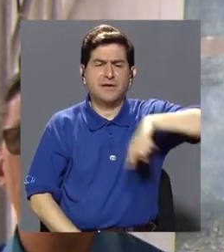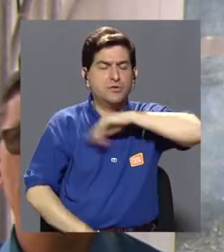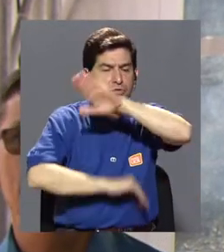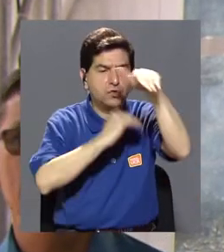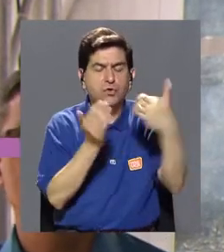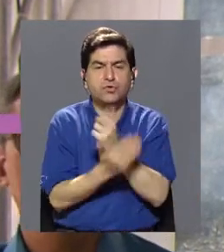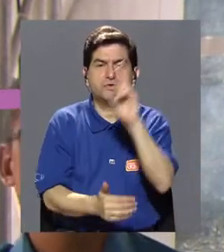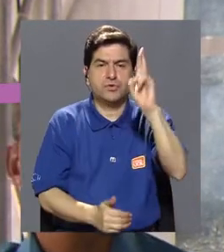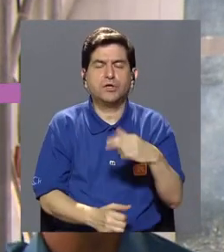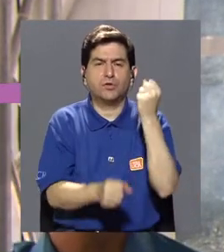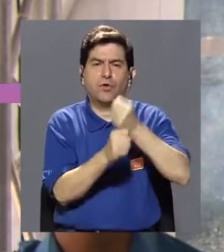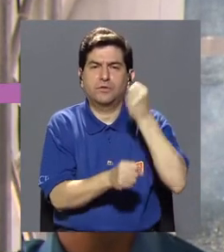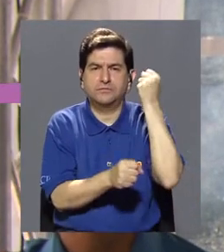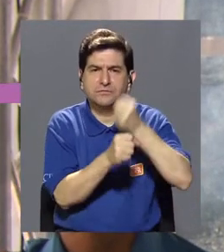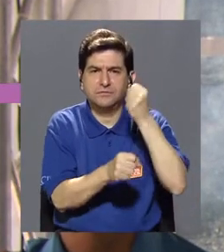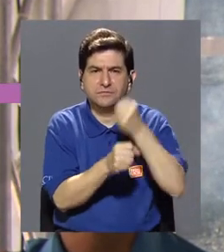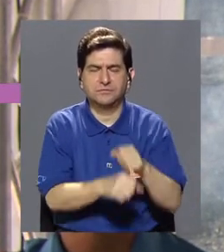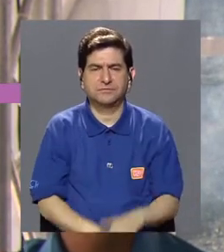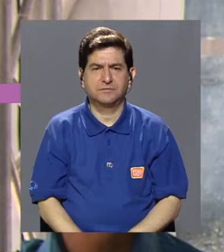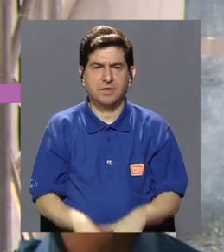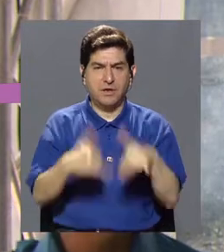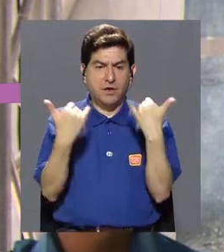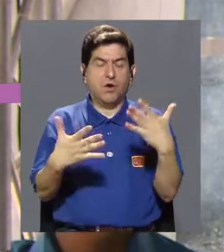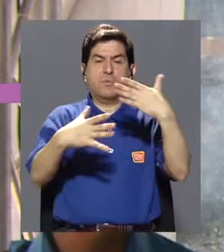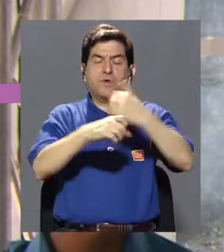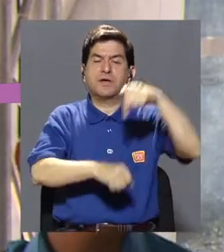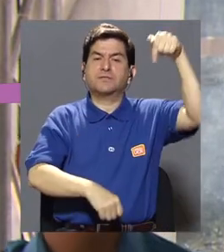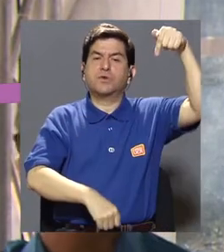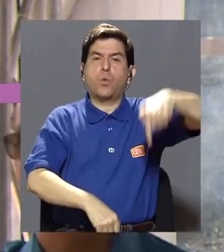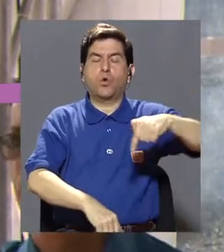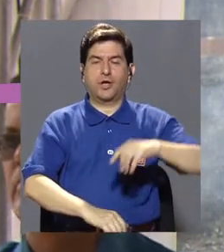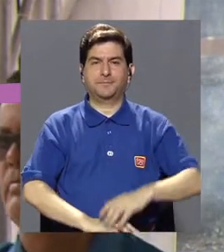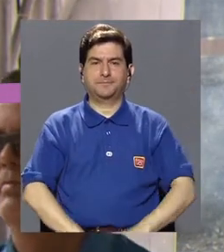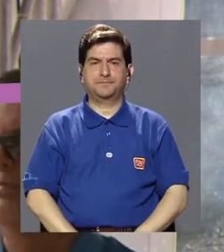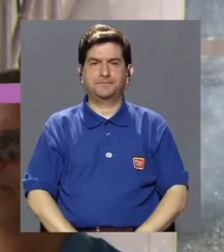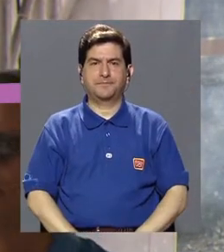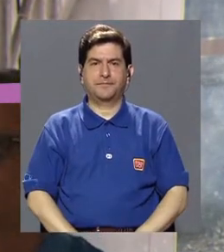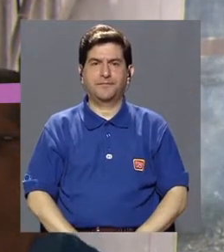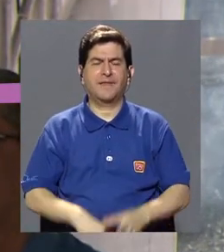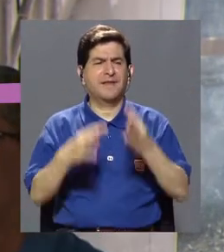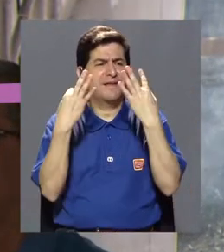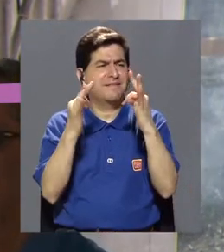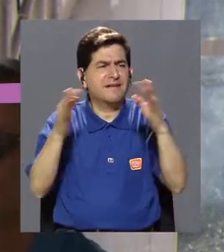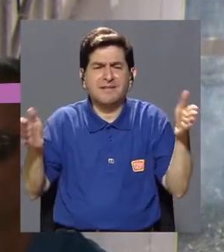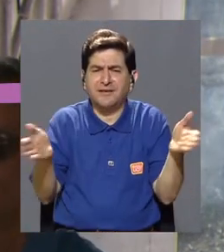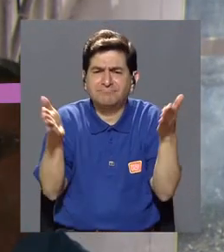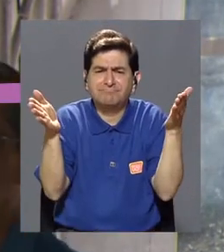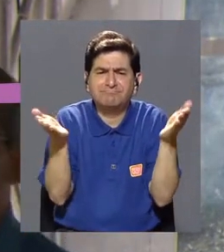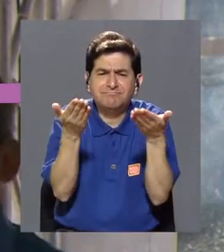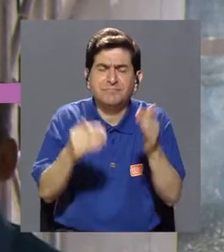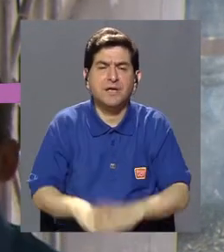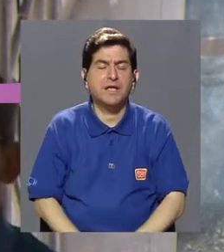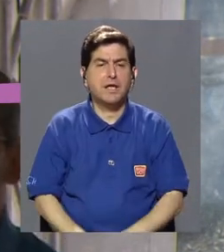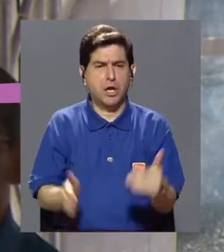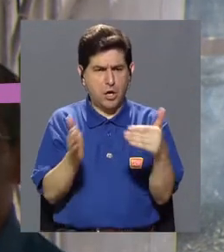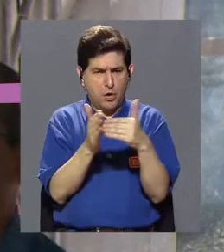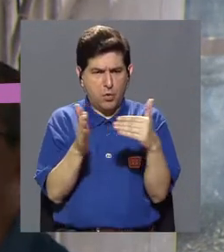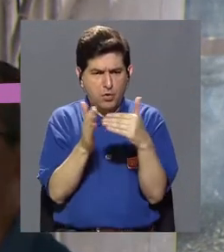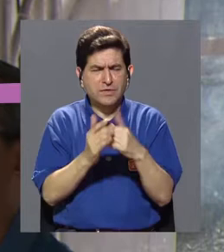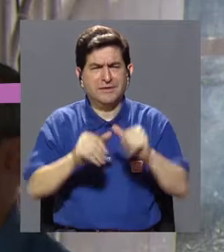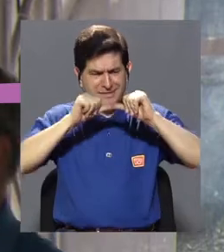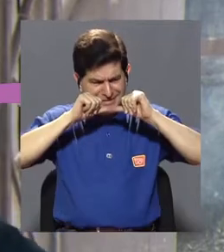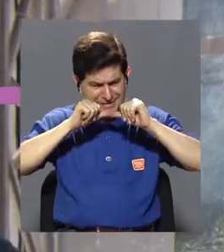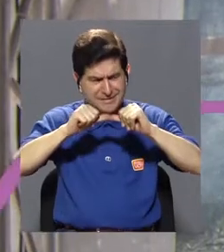Necesitamos la fuerza de todo Costa Rica, como lo estamos haciendo hoy, para animarnos